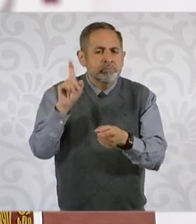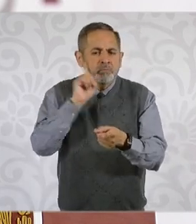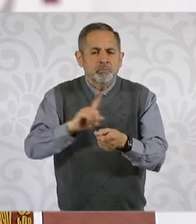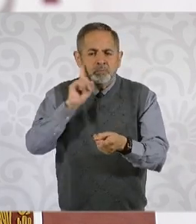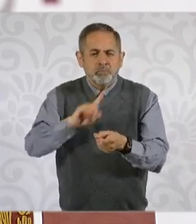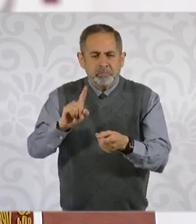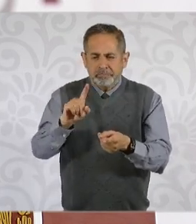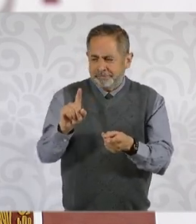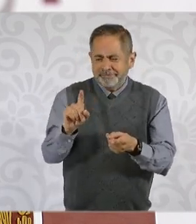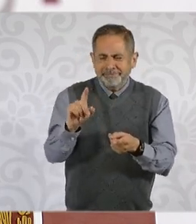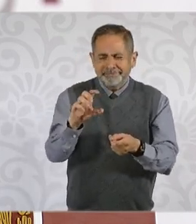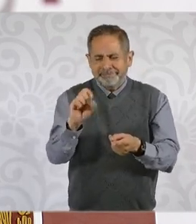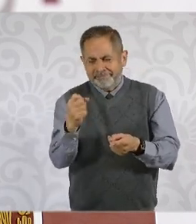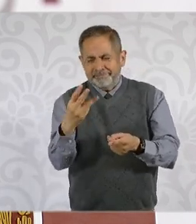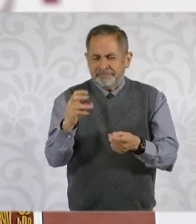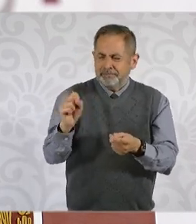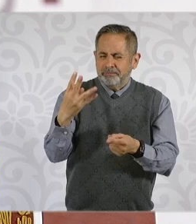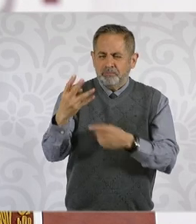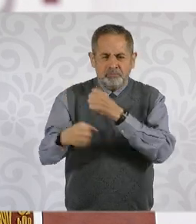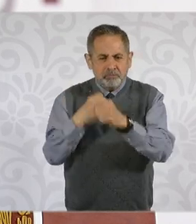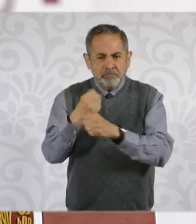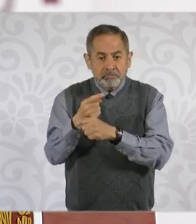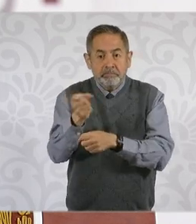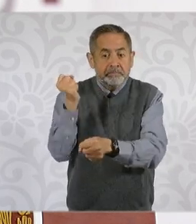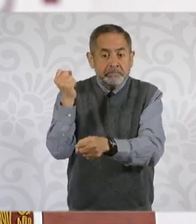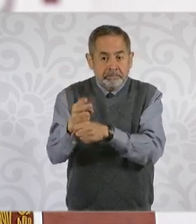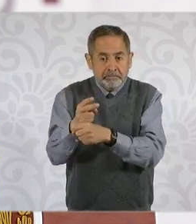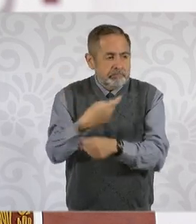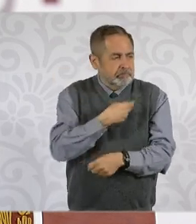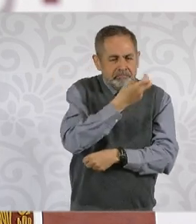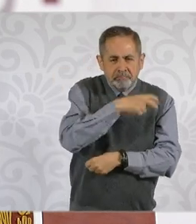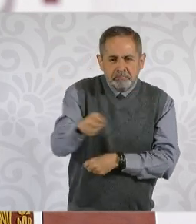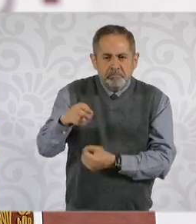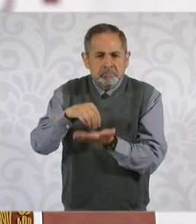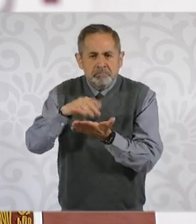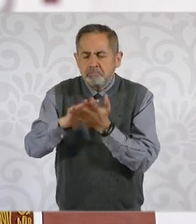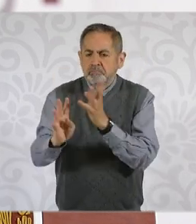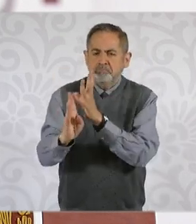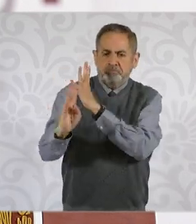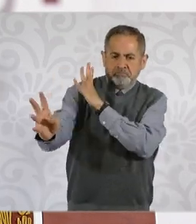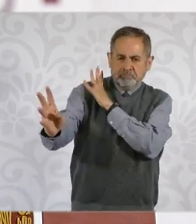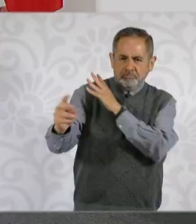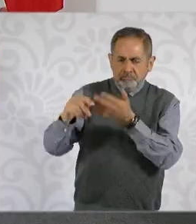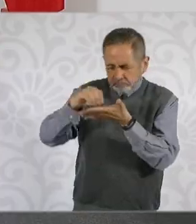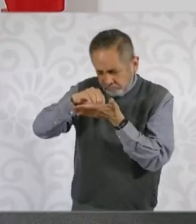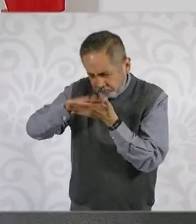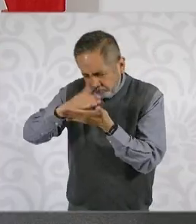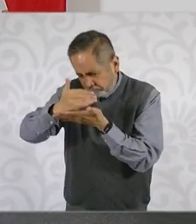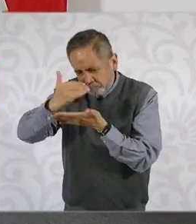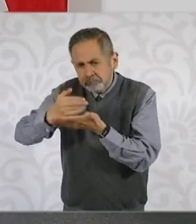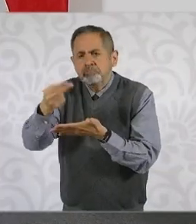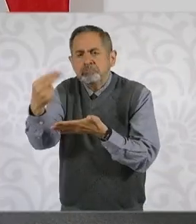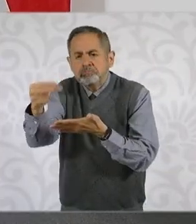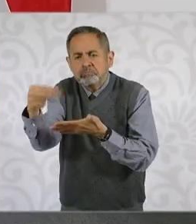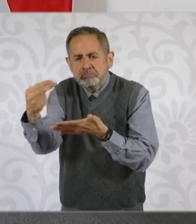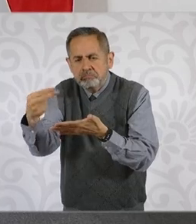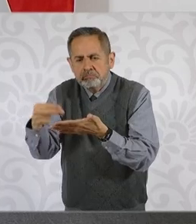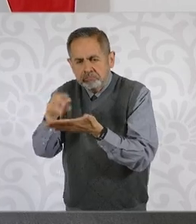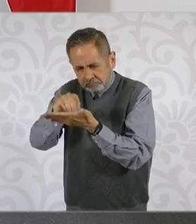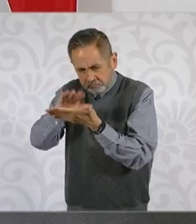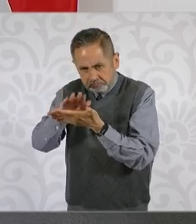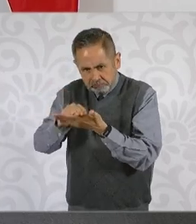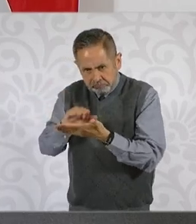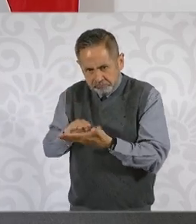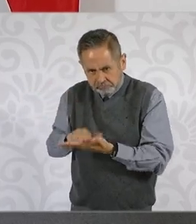años, como se nos hizo temprano, pues pasé a ver el registro, pero normalmente la dinámica es